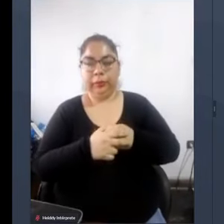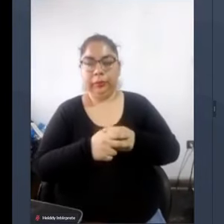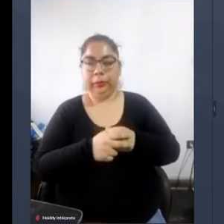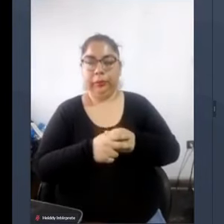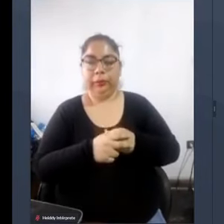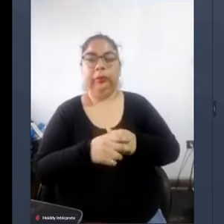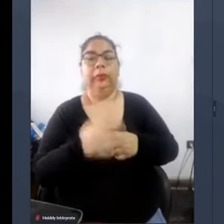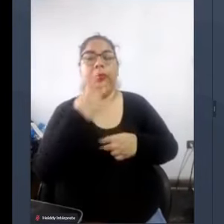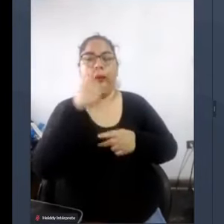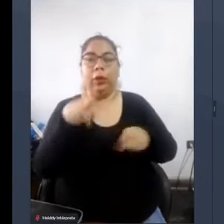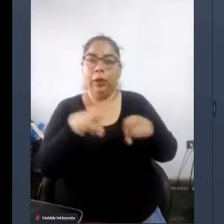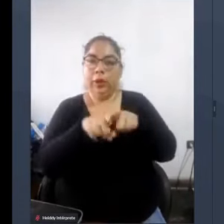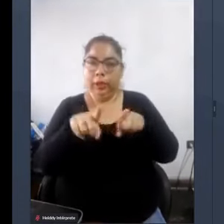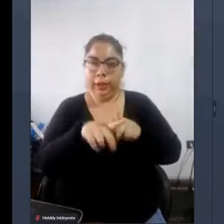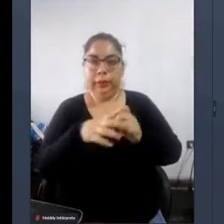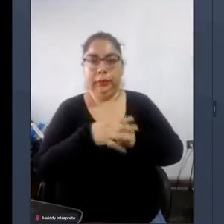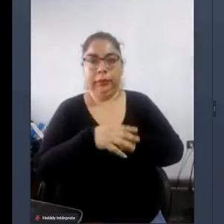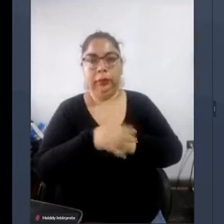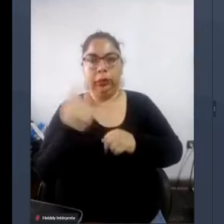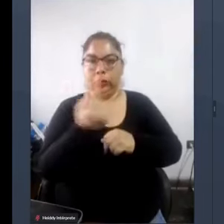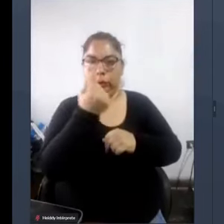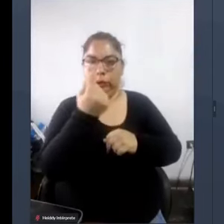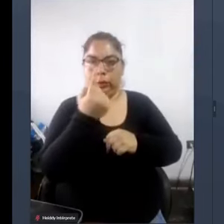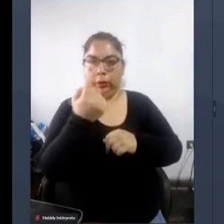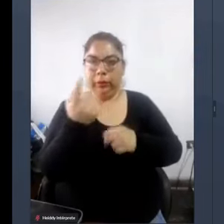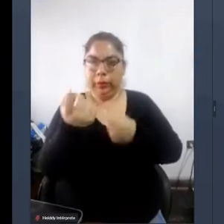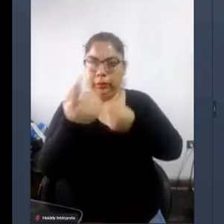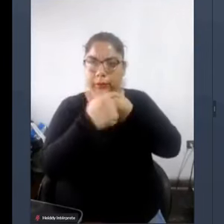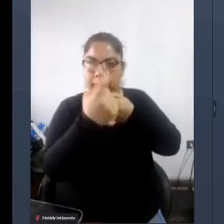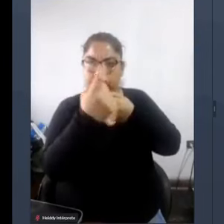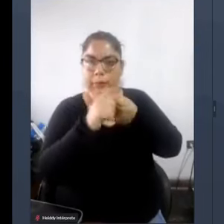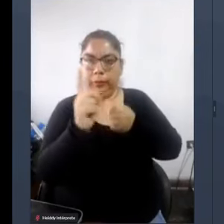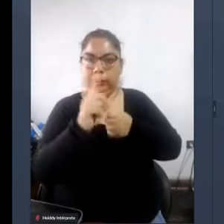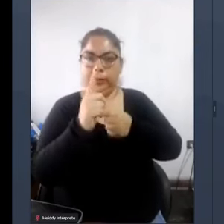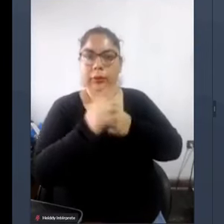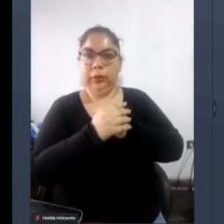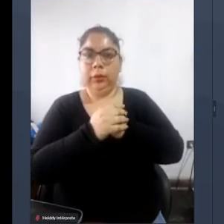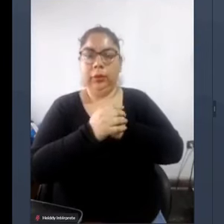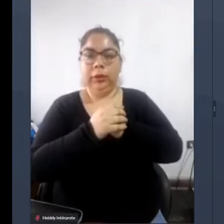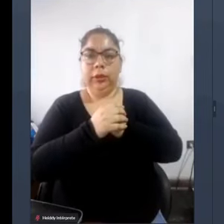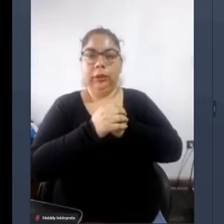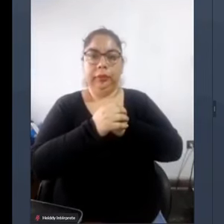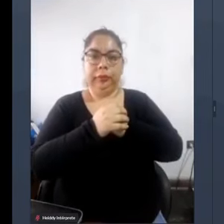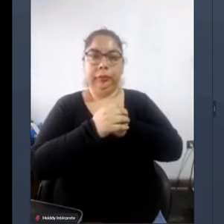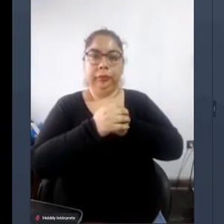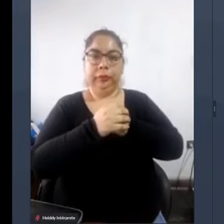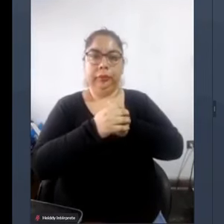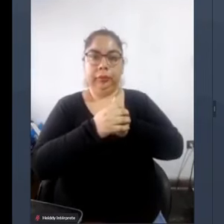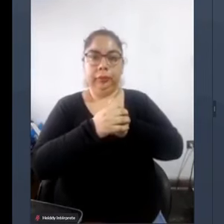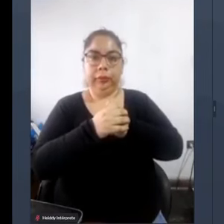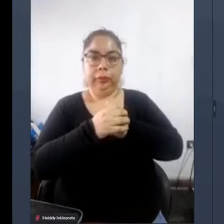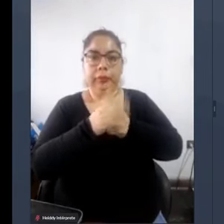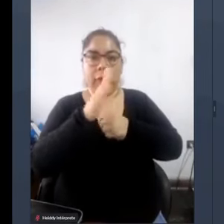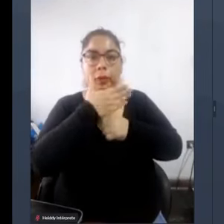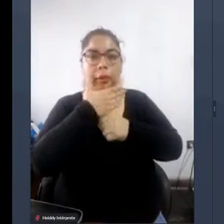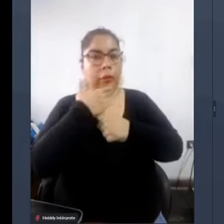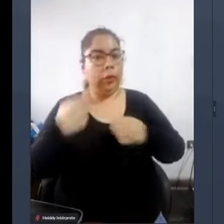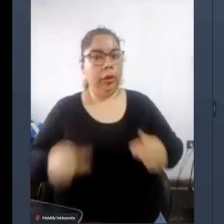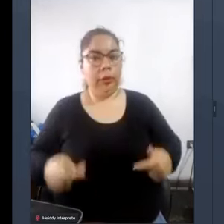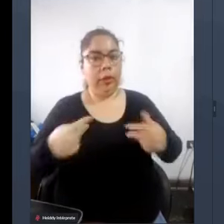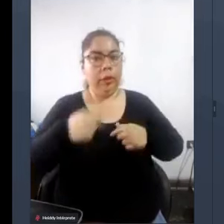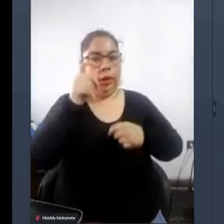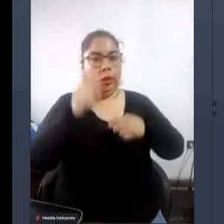solamente eso o sea no es que solamente deben ser inclusivos sino que deben deben mejorar la calidad de vida de las personas